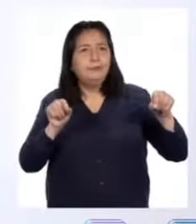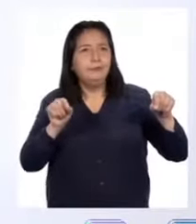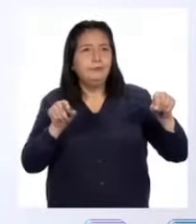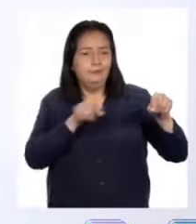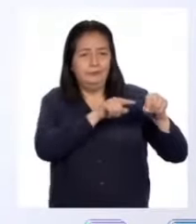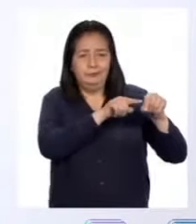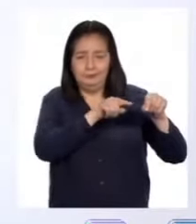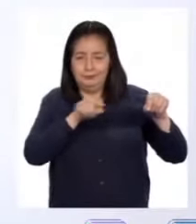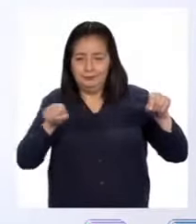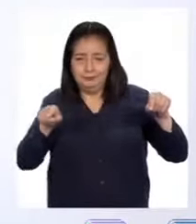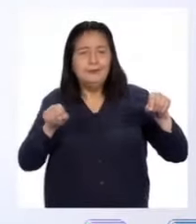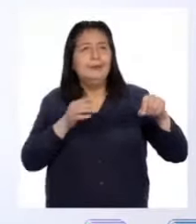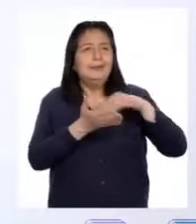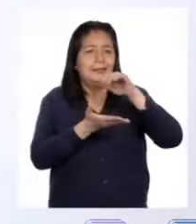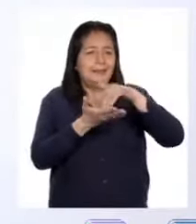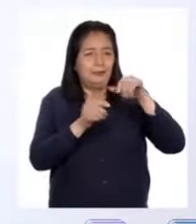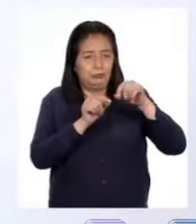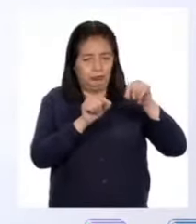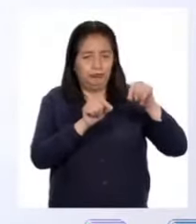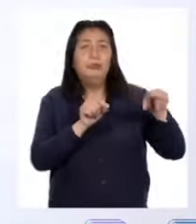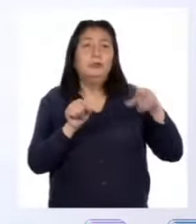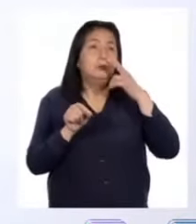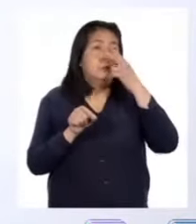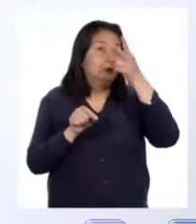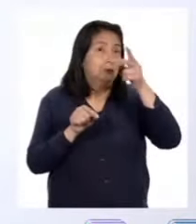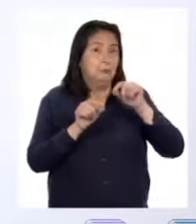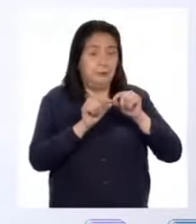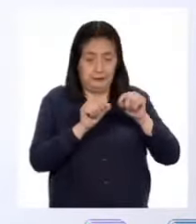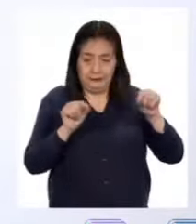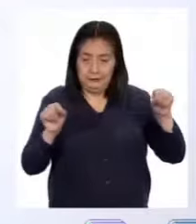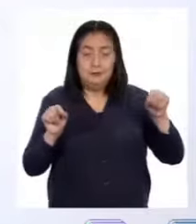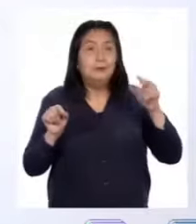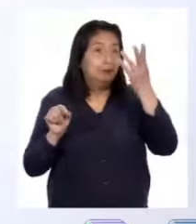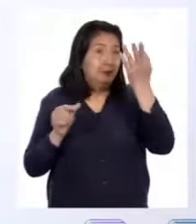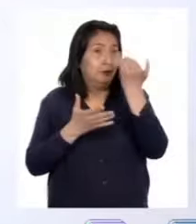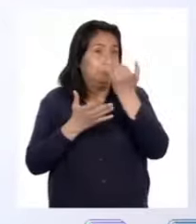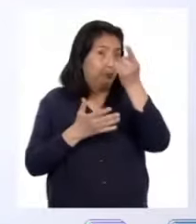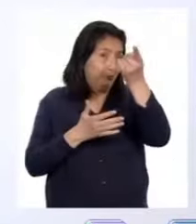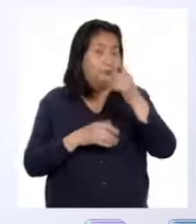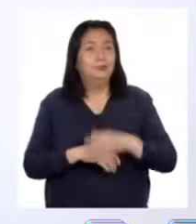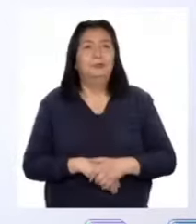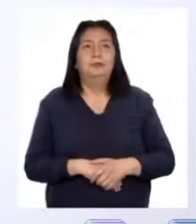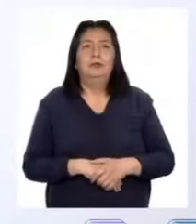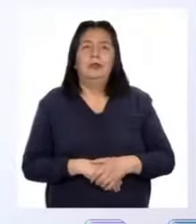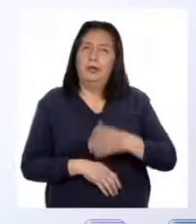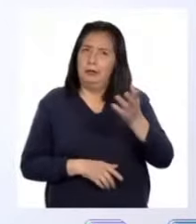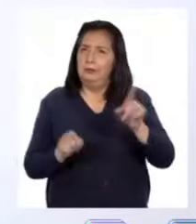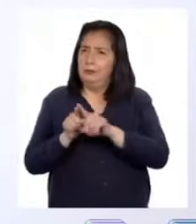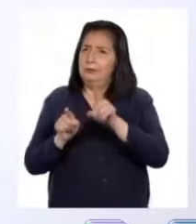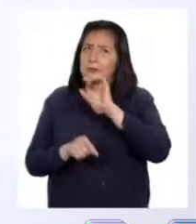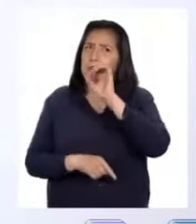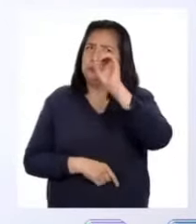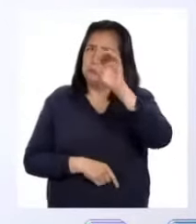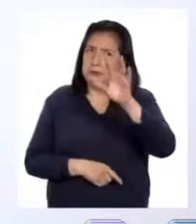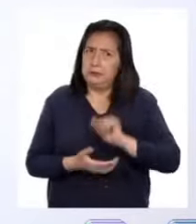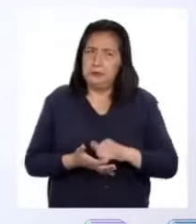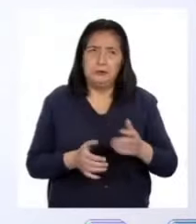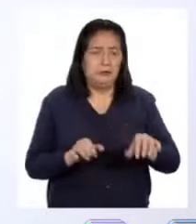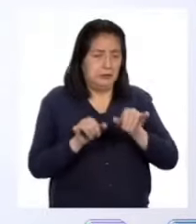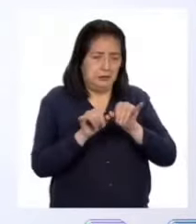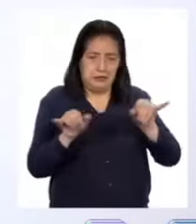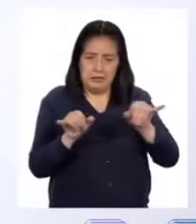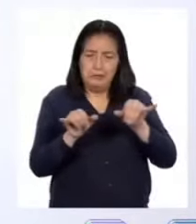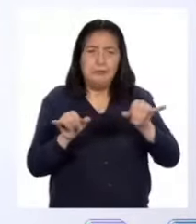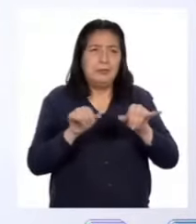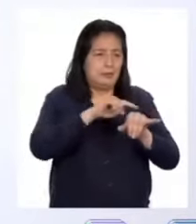pasando por su centro, como puedes ver en la siguiente imagen. También podemos decir que la medida